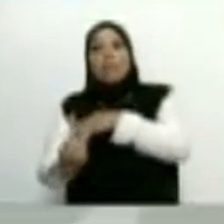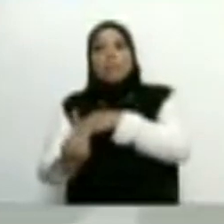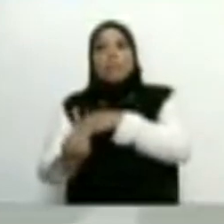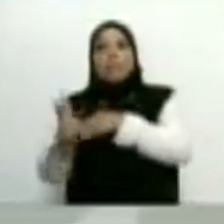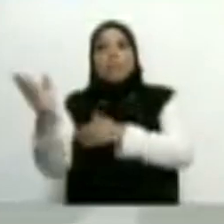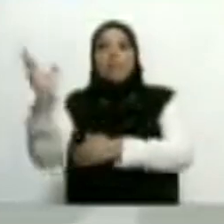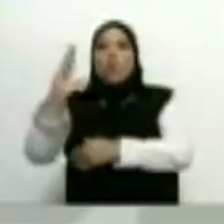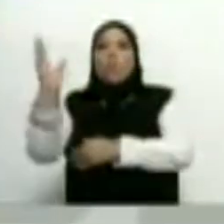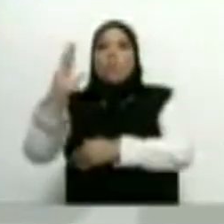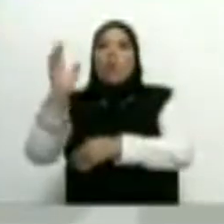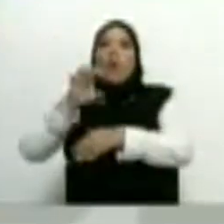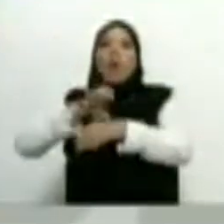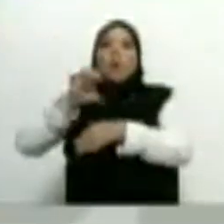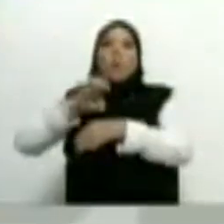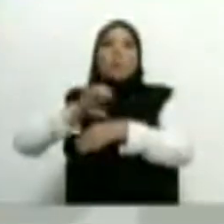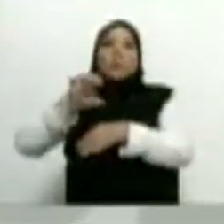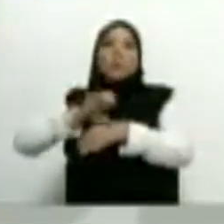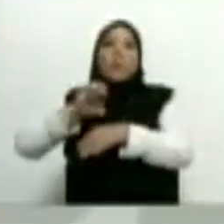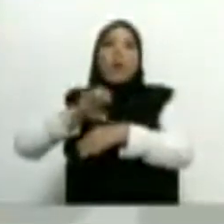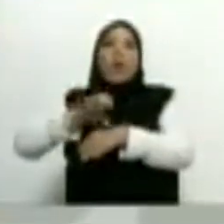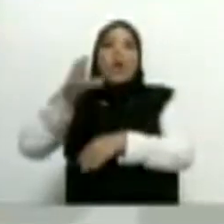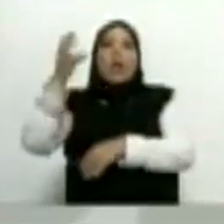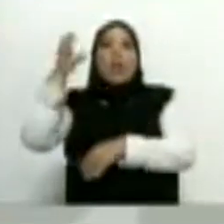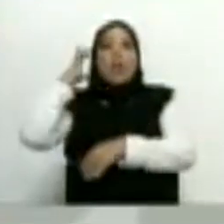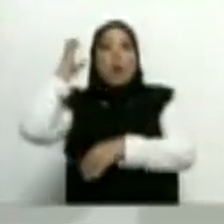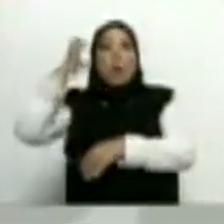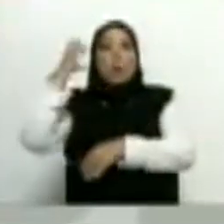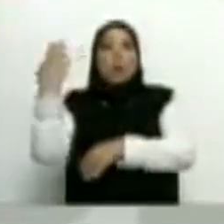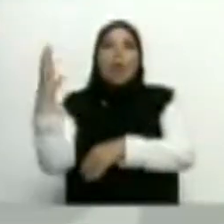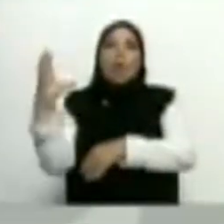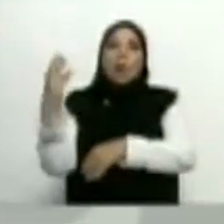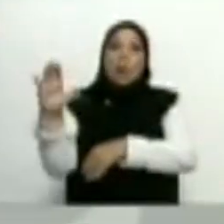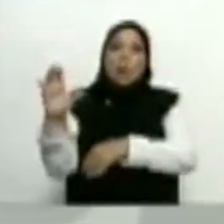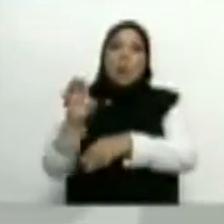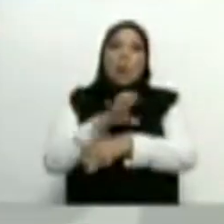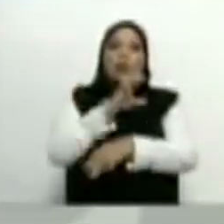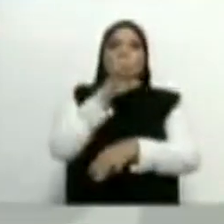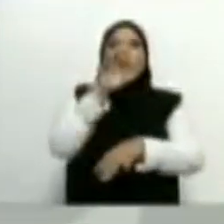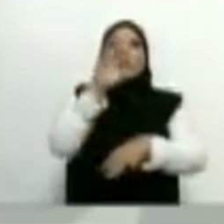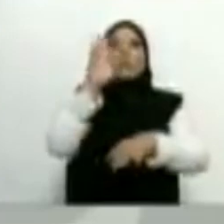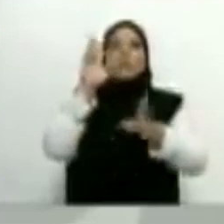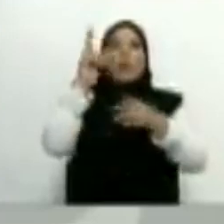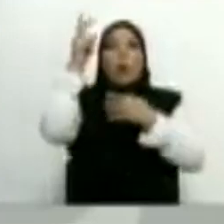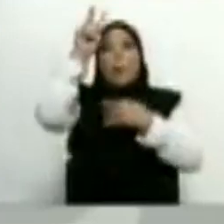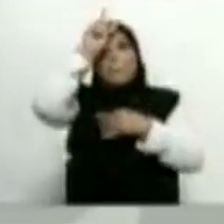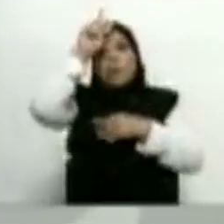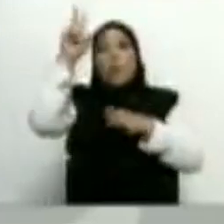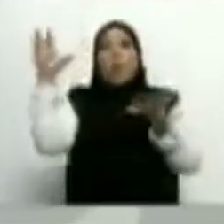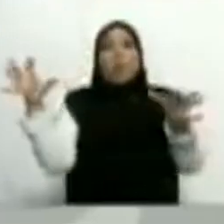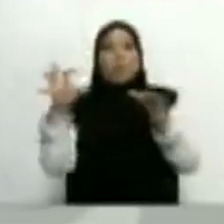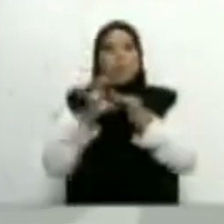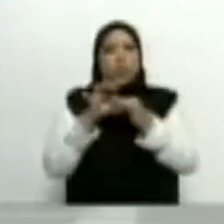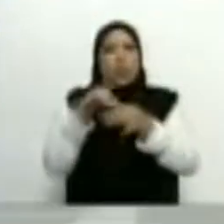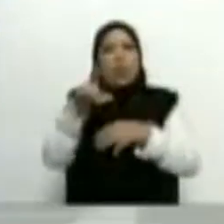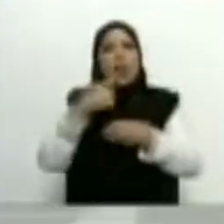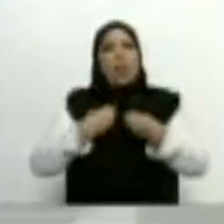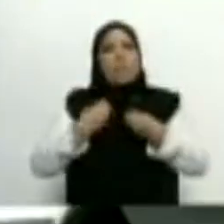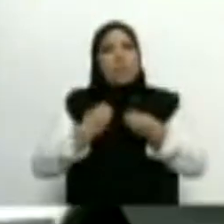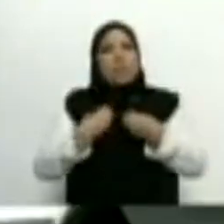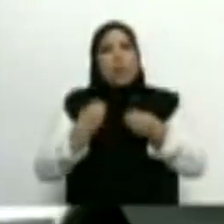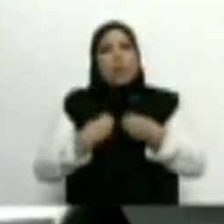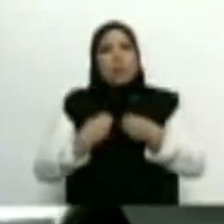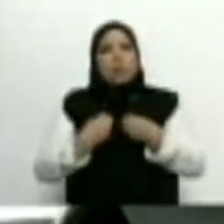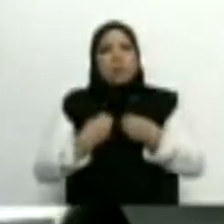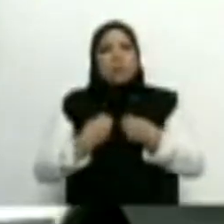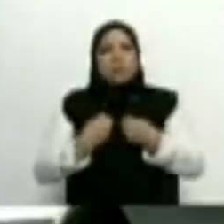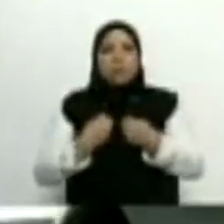colombiana, de la revolución bolivariana en su origen. Los llamaron, los respetaron, les respetaron la vida. Así es.